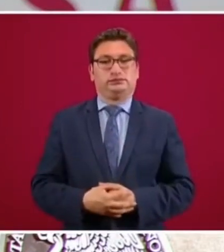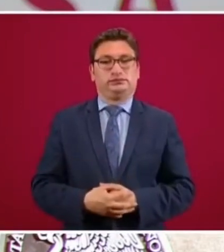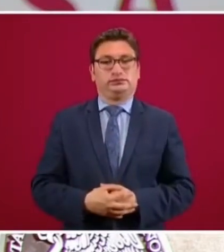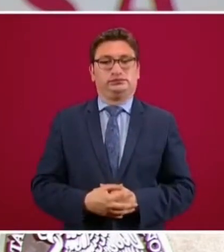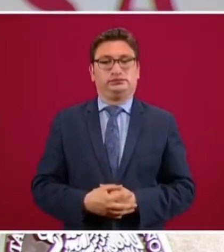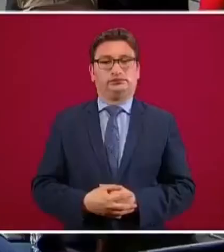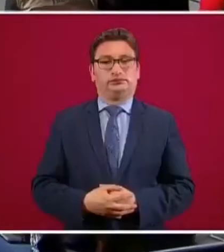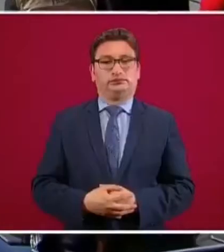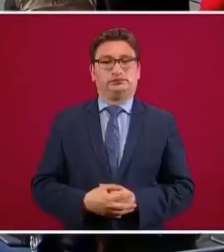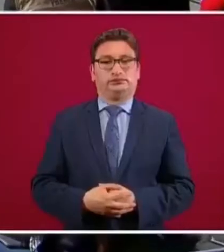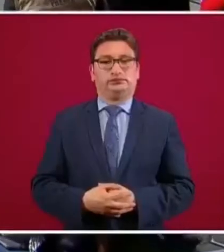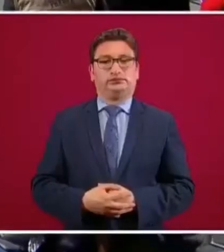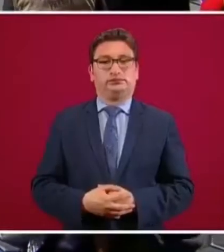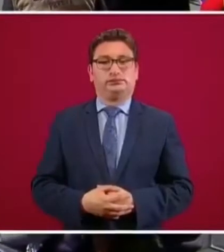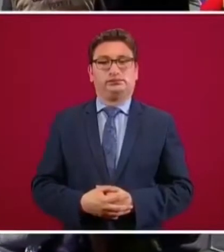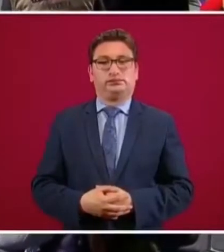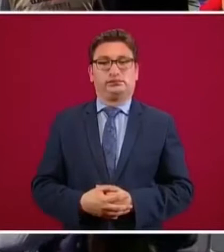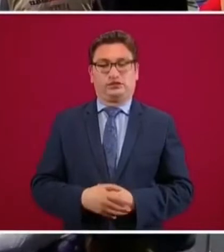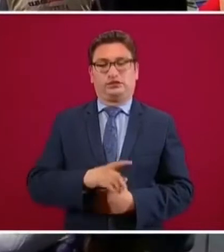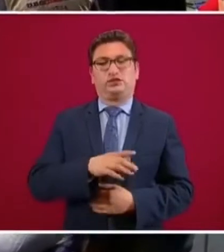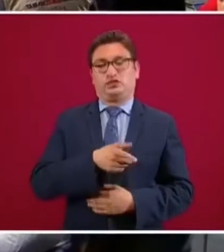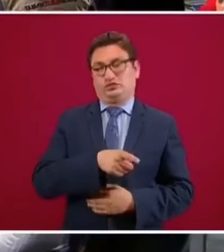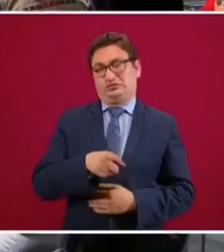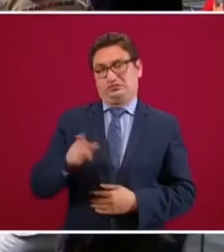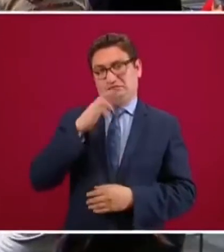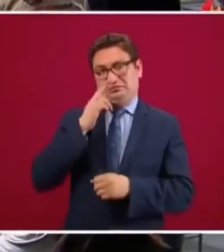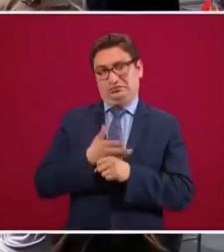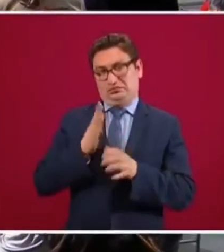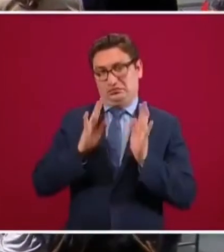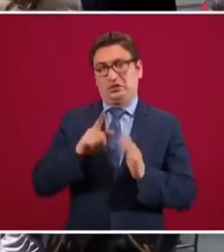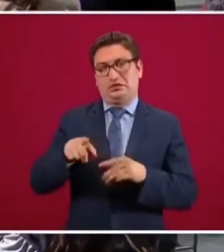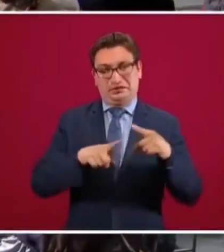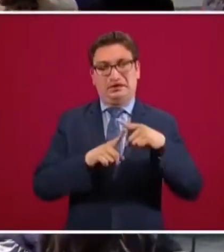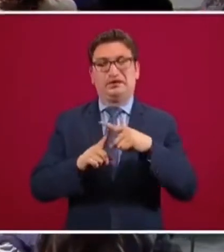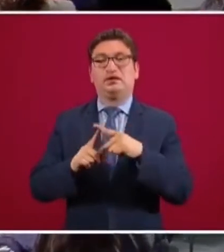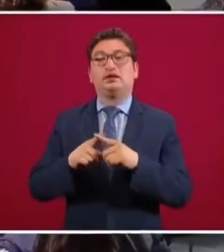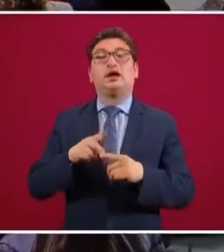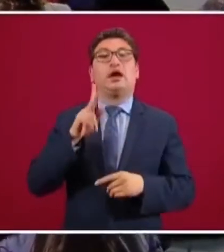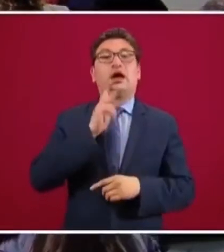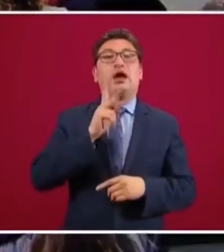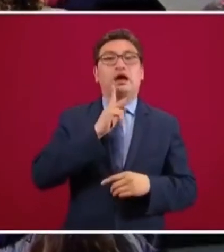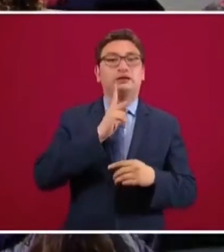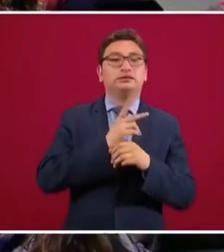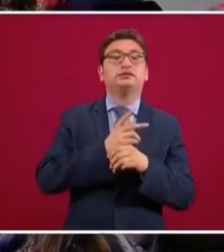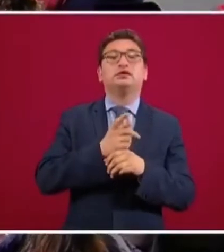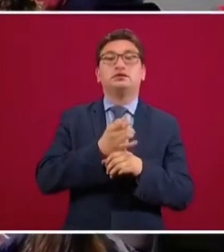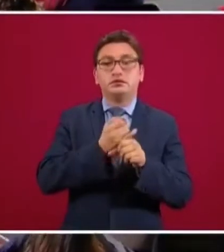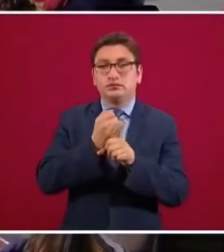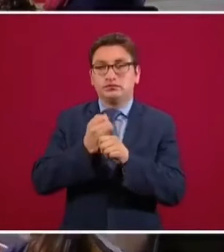Ya les dejo de tarea que vean cuánto cobran de intereses